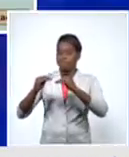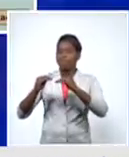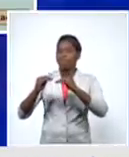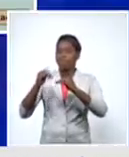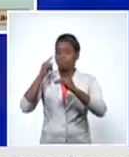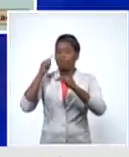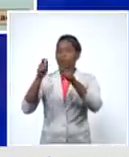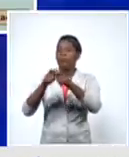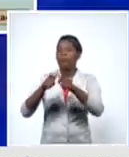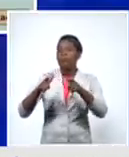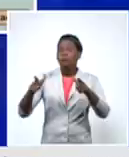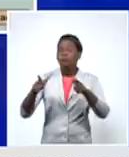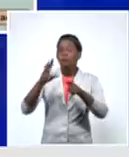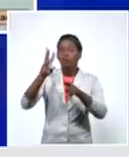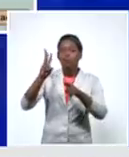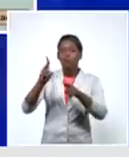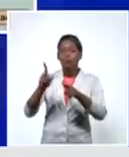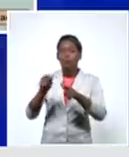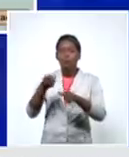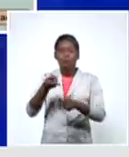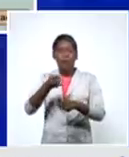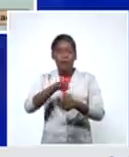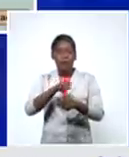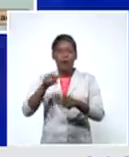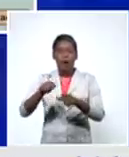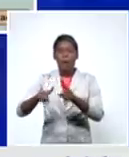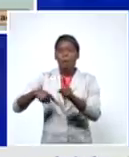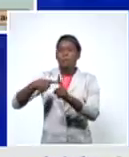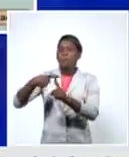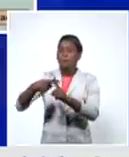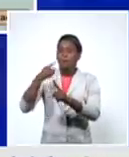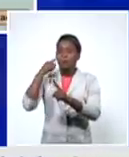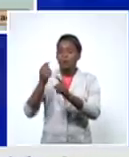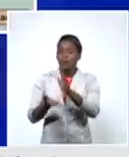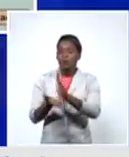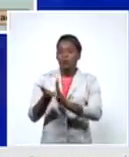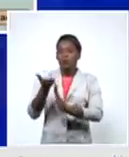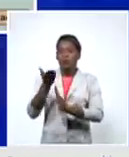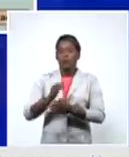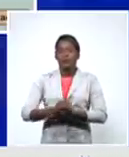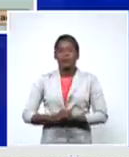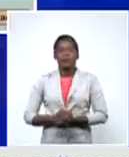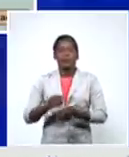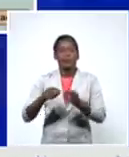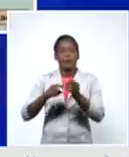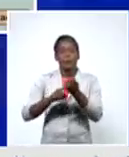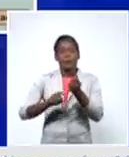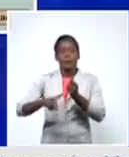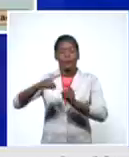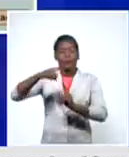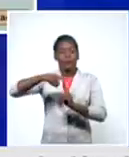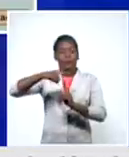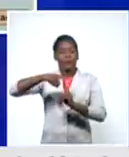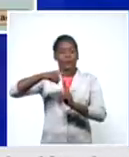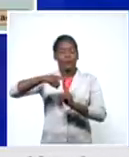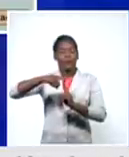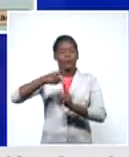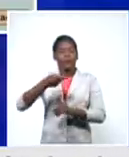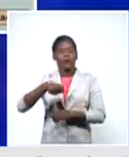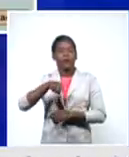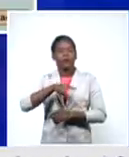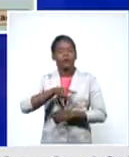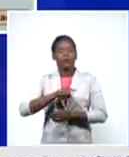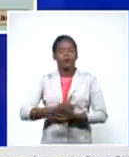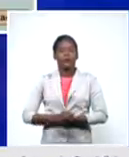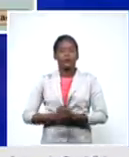en comparación con el día de ayer las tunas en el día de ayer las tunas con la